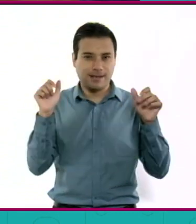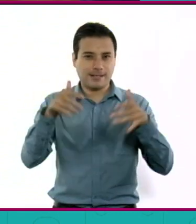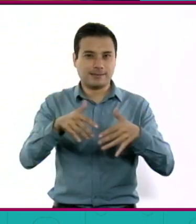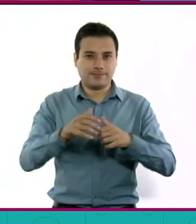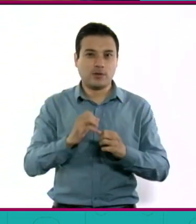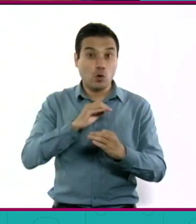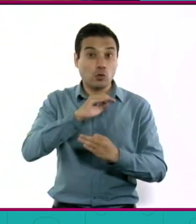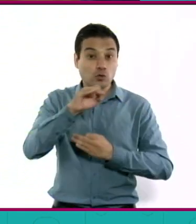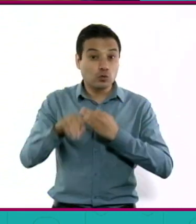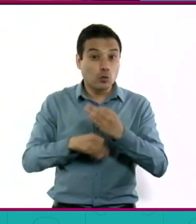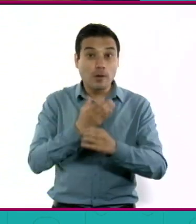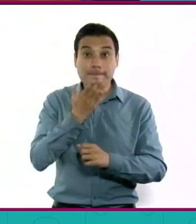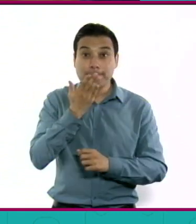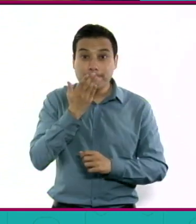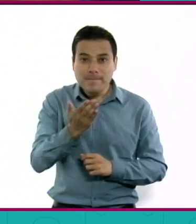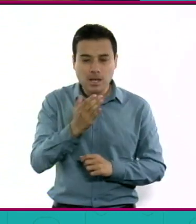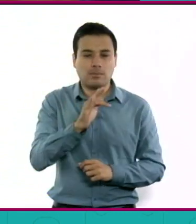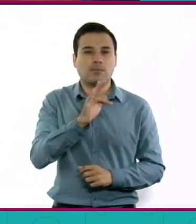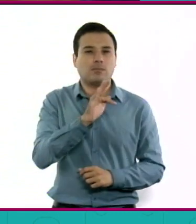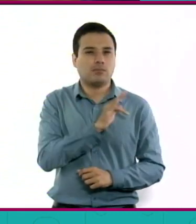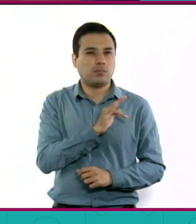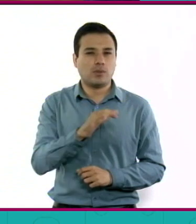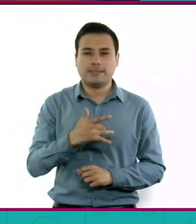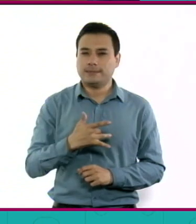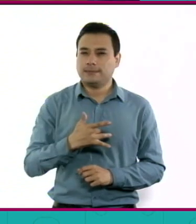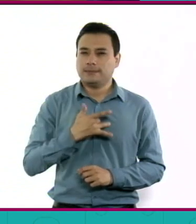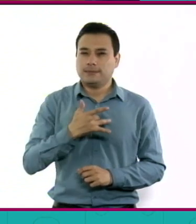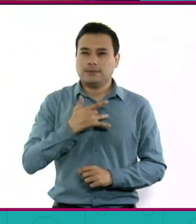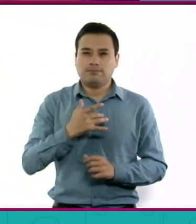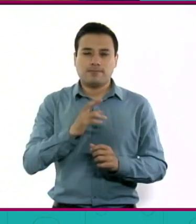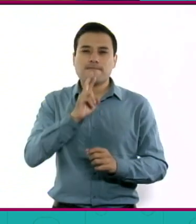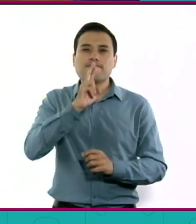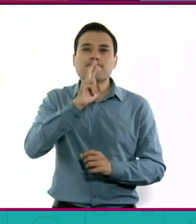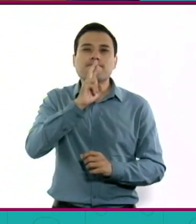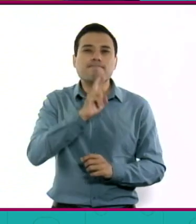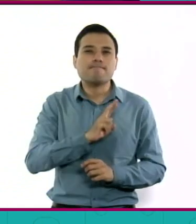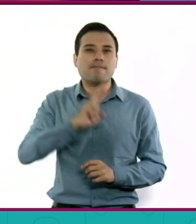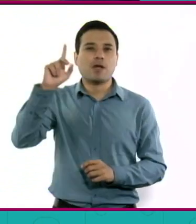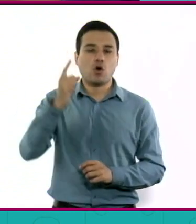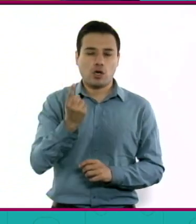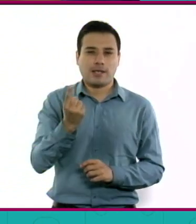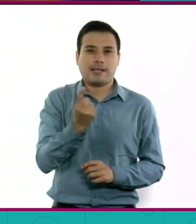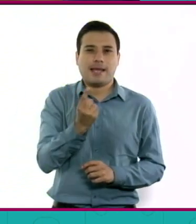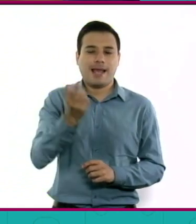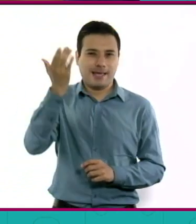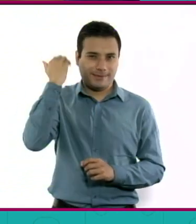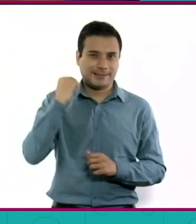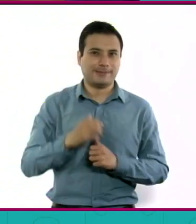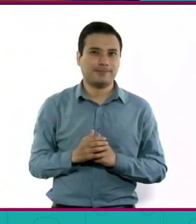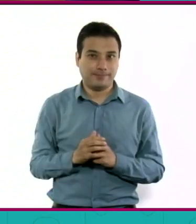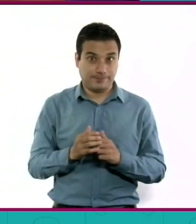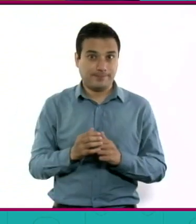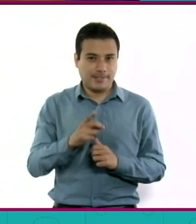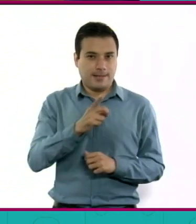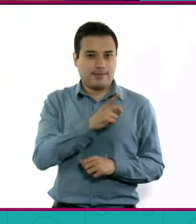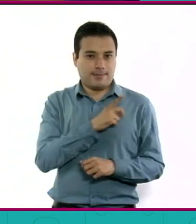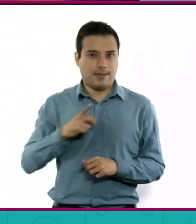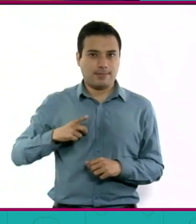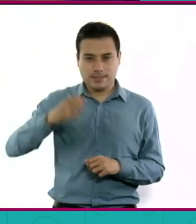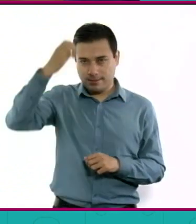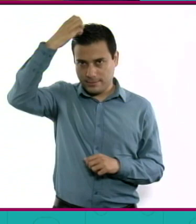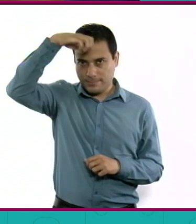que nos haga estar mucho mejor de la última vez que entramos a clases. Tenemos que aprovechar esta experiencia. Entonces,